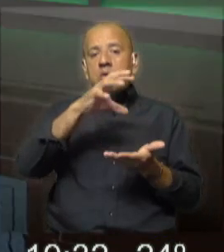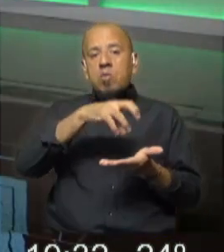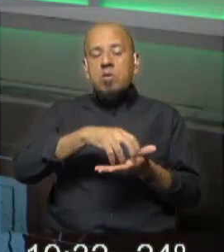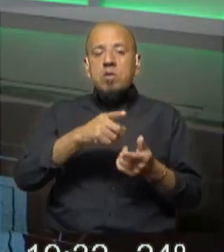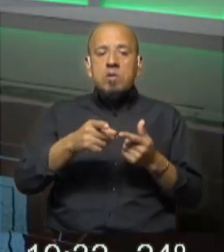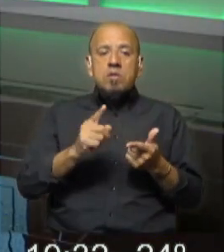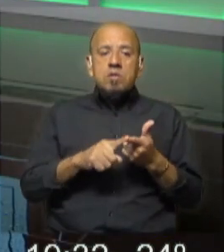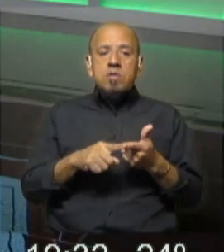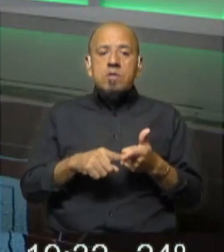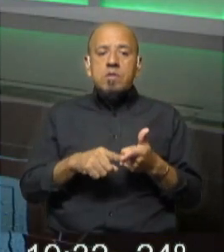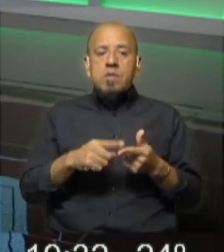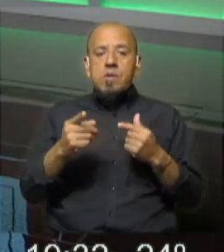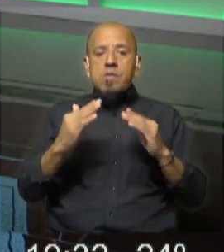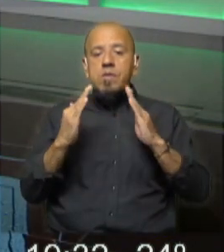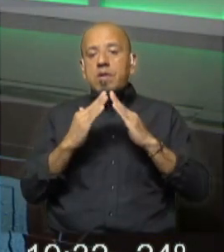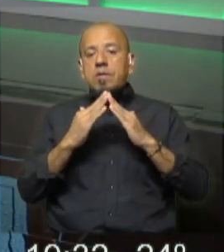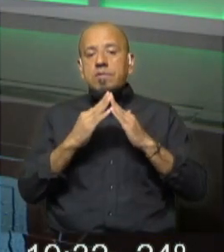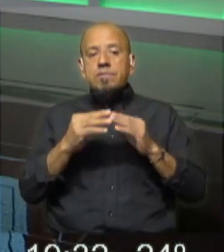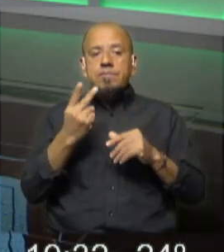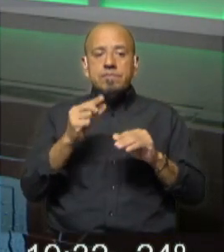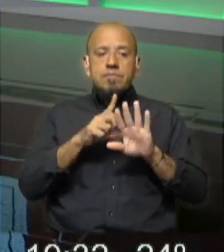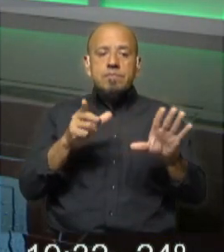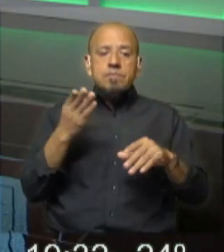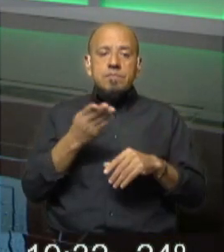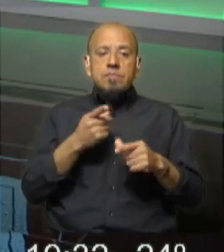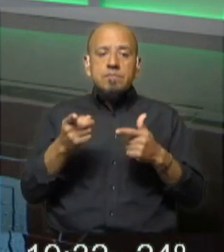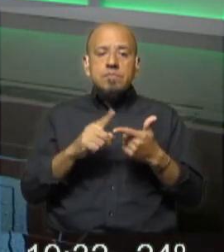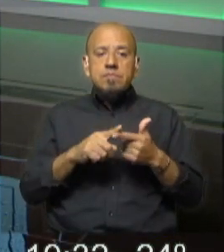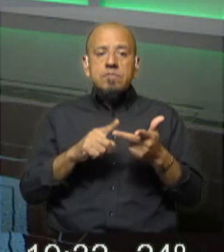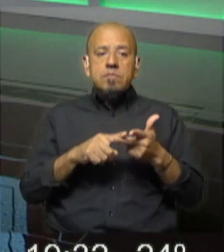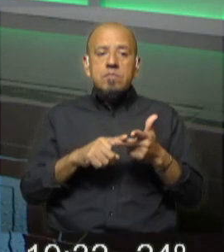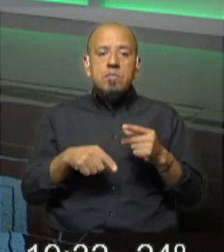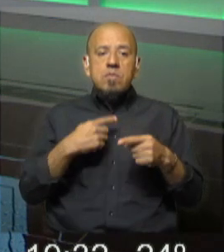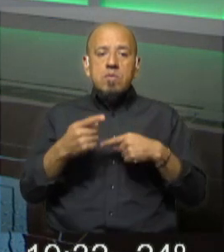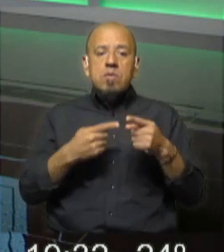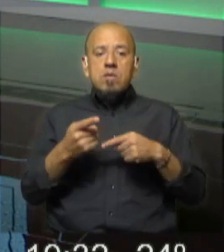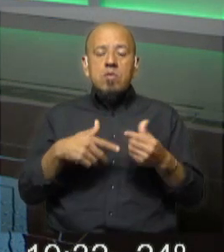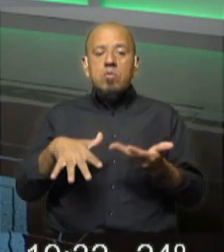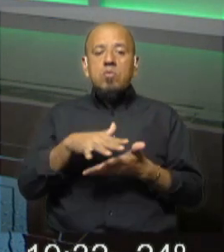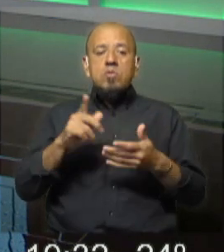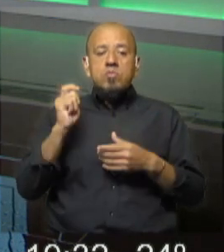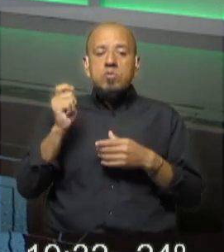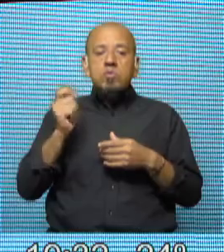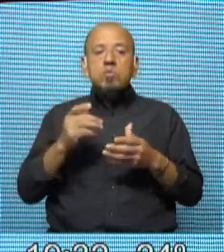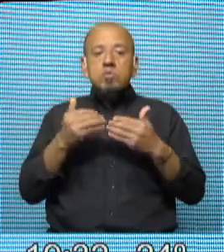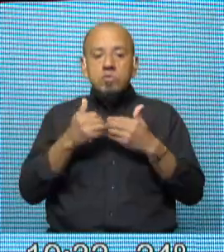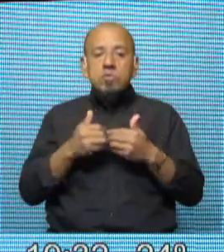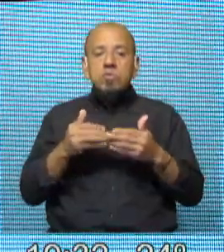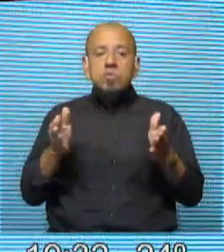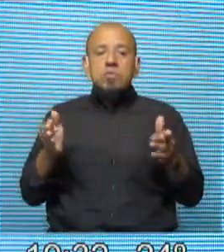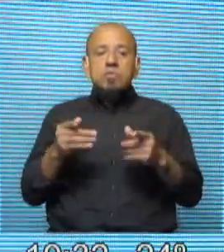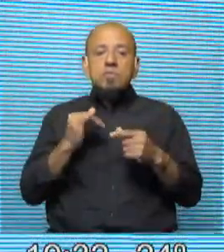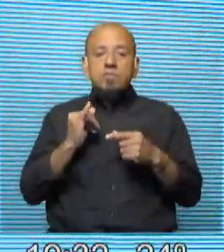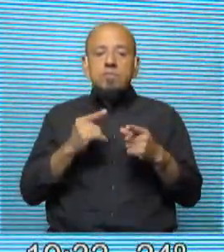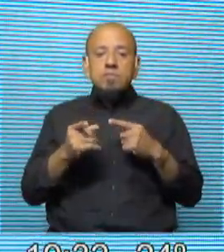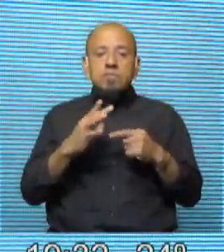en residencias un 27%, baja bastante y sigue mostrando que los espacios públicos, los espacios abiertos siguen siendo los